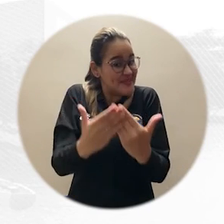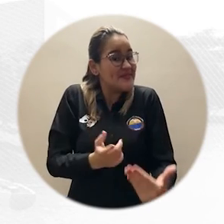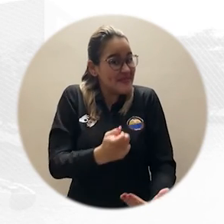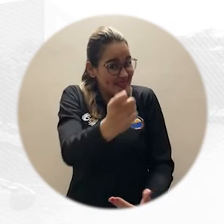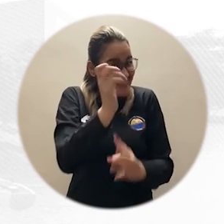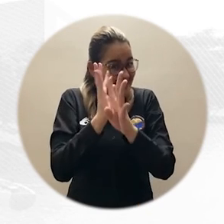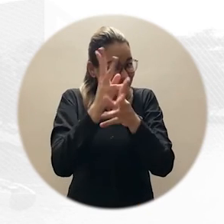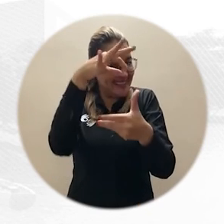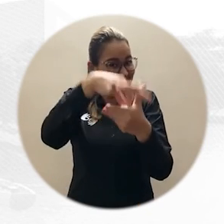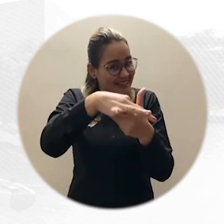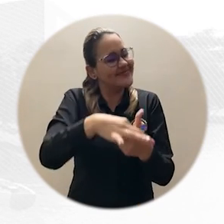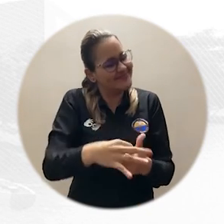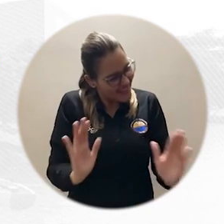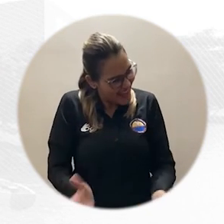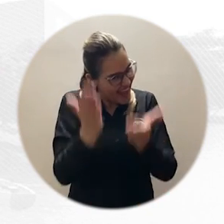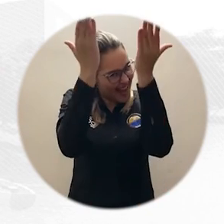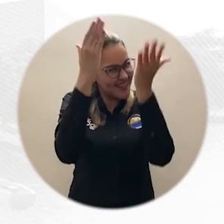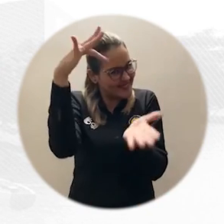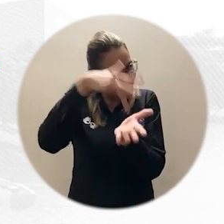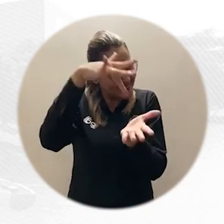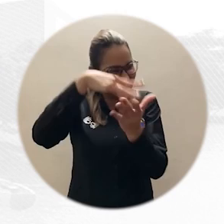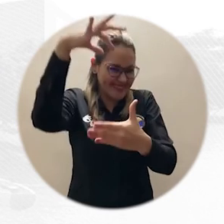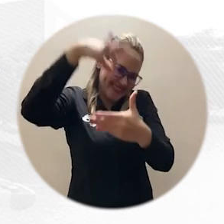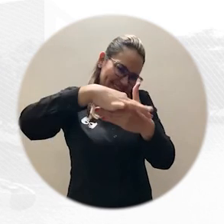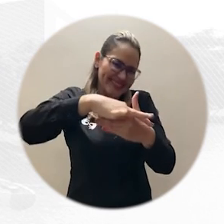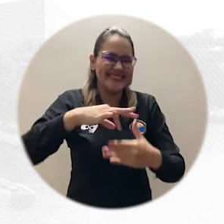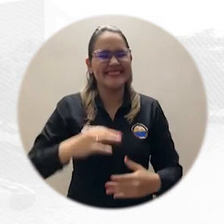estas próximas elecciones. Contamos con tu participación.